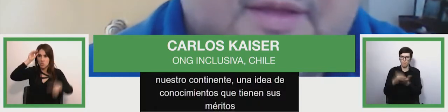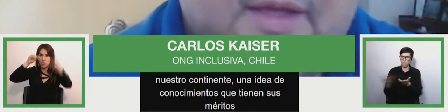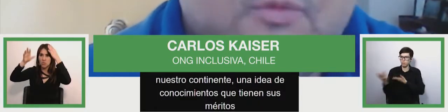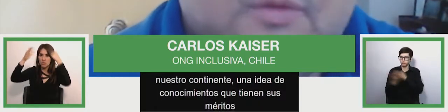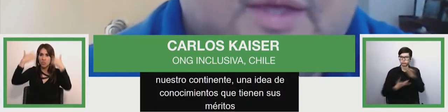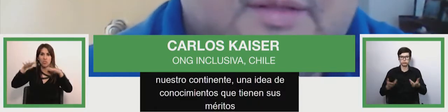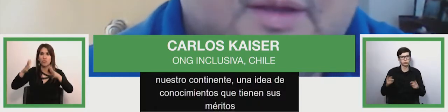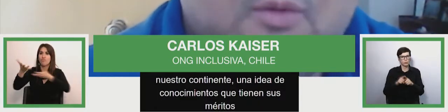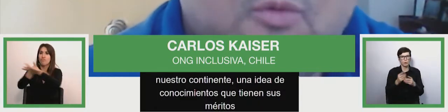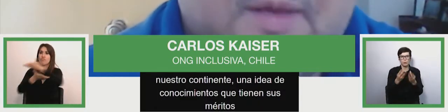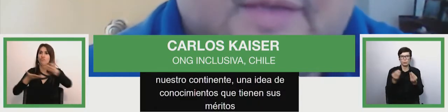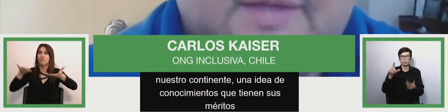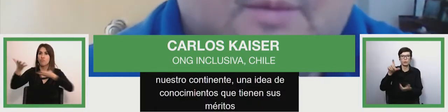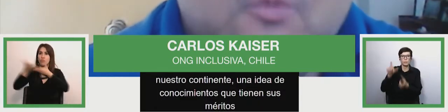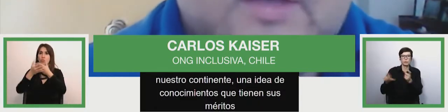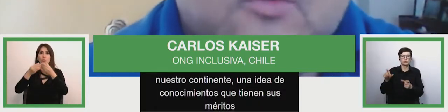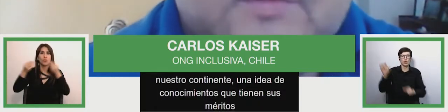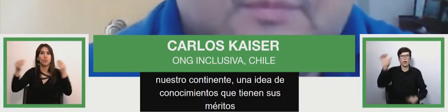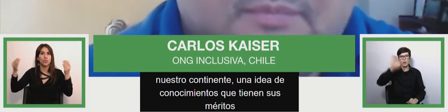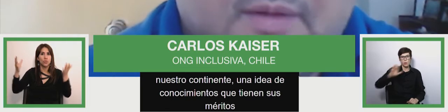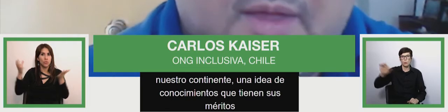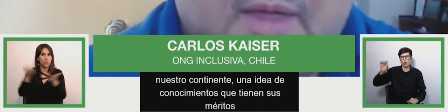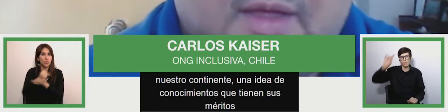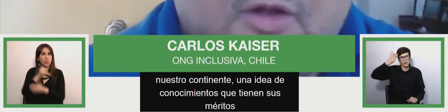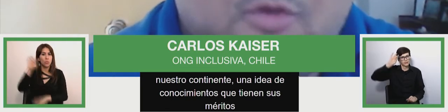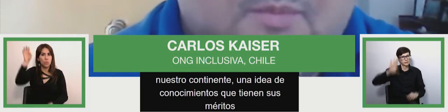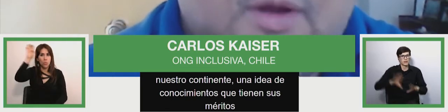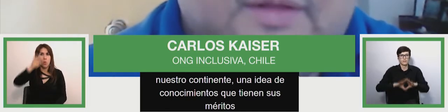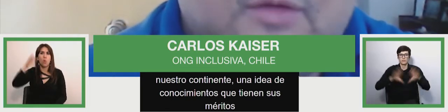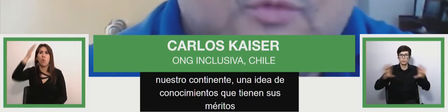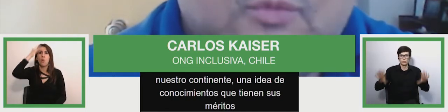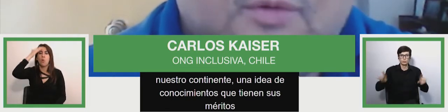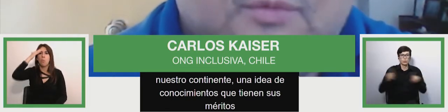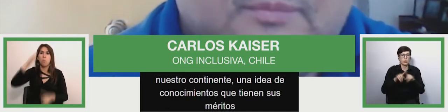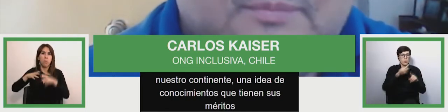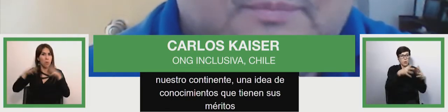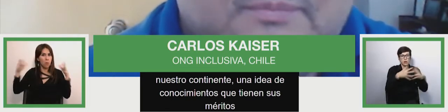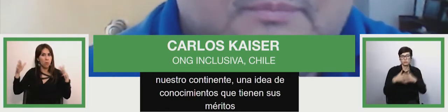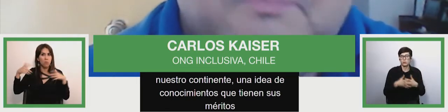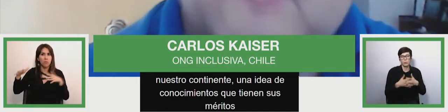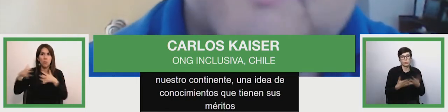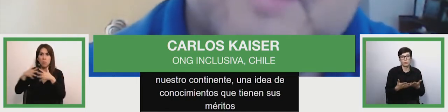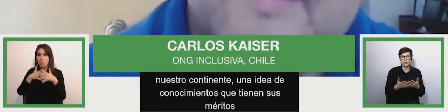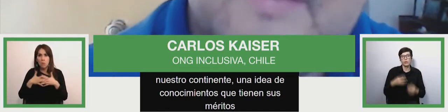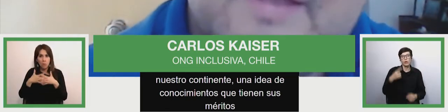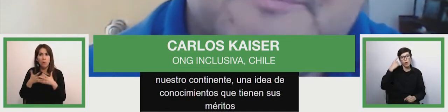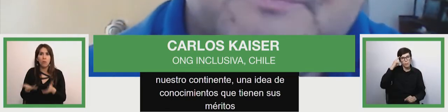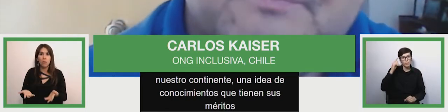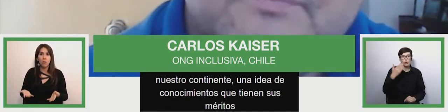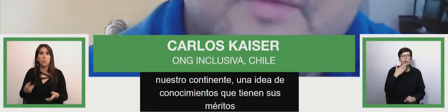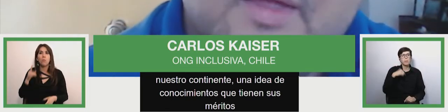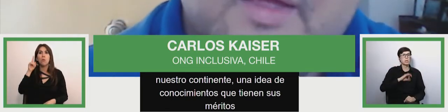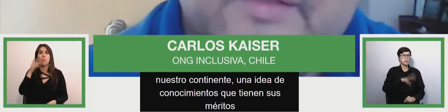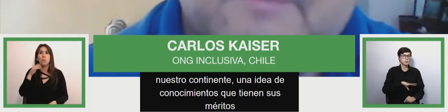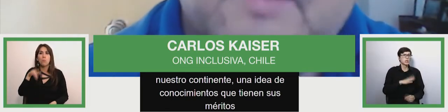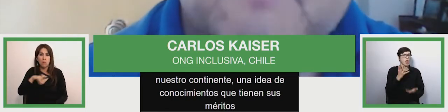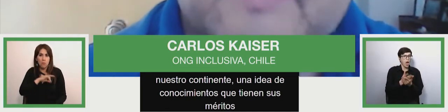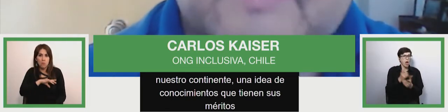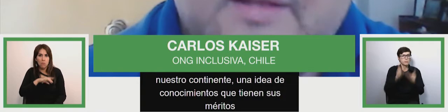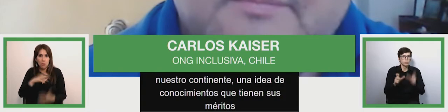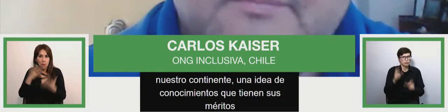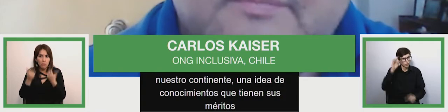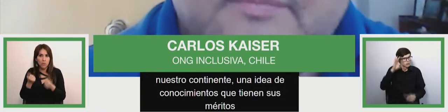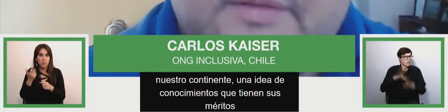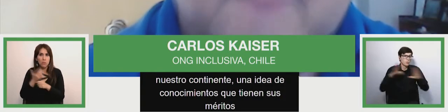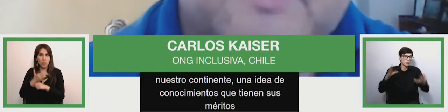decir de que hay mucha gente en Europa que sabe muchas cosas lo mismo en Estados Unidos pero también en Chile también en